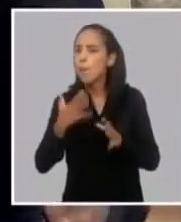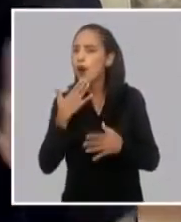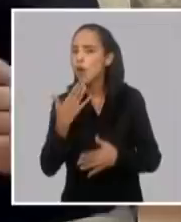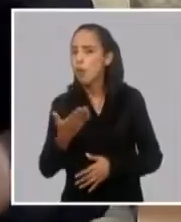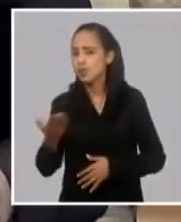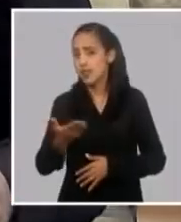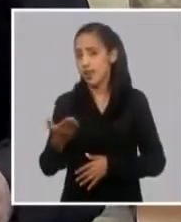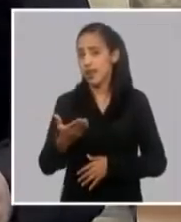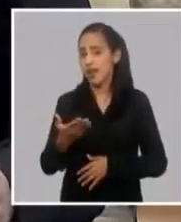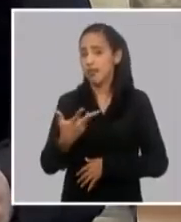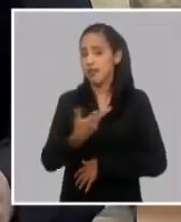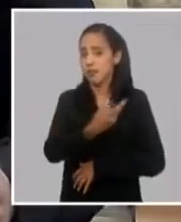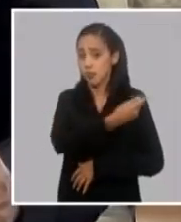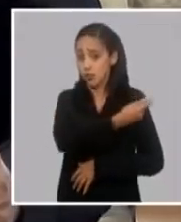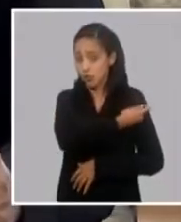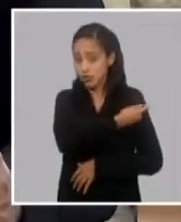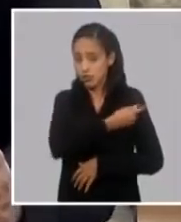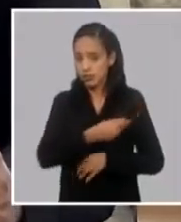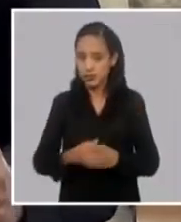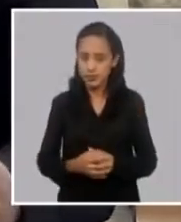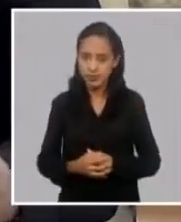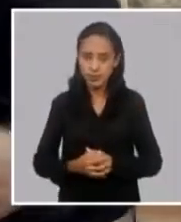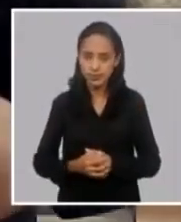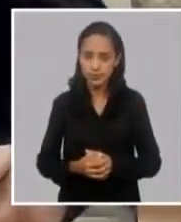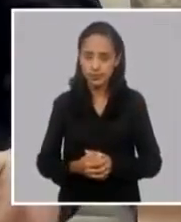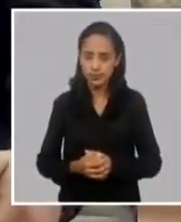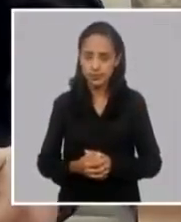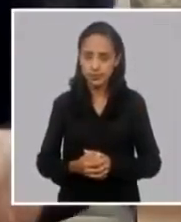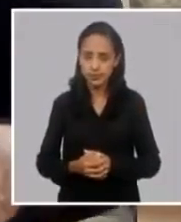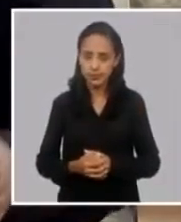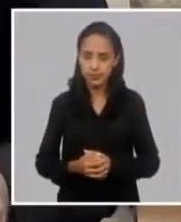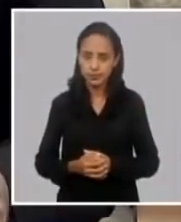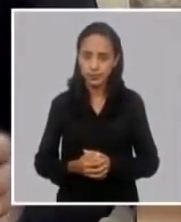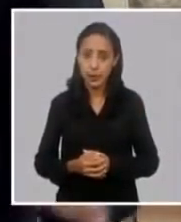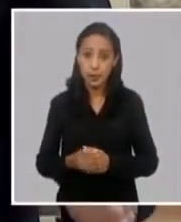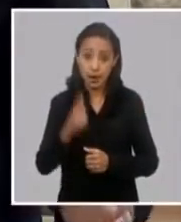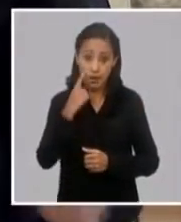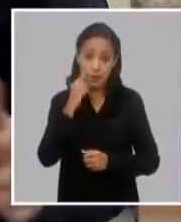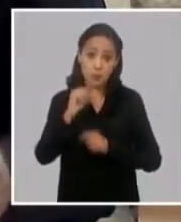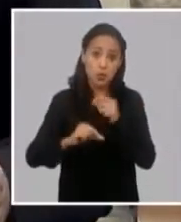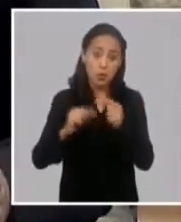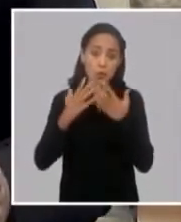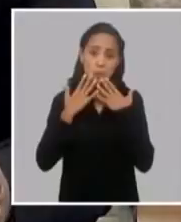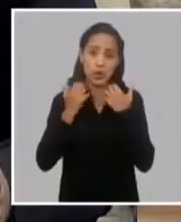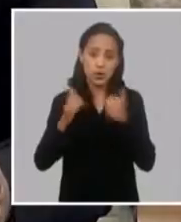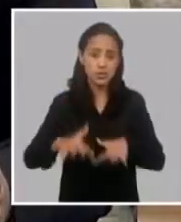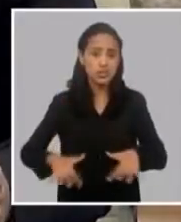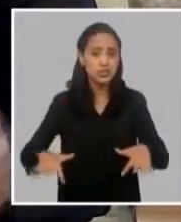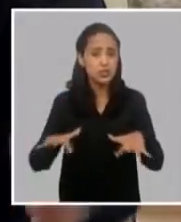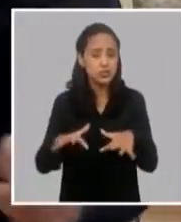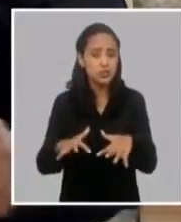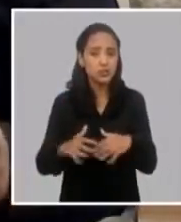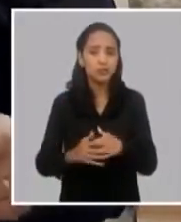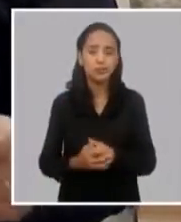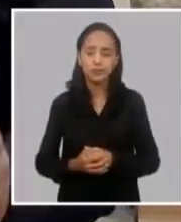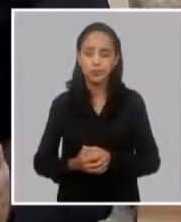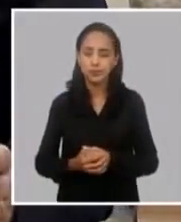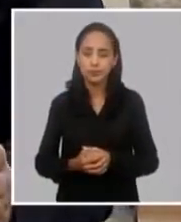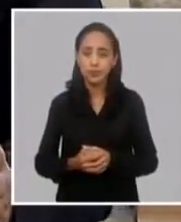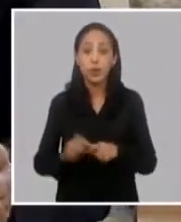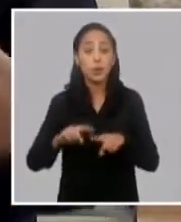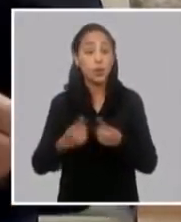recuperamos y aceleramos. Acelerar está claro, que es ver cómo avanzamos más. Pero mencioné recuperar porque ha habido